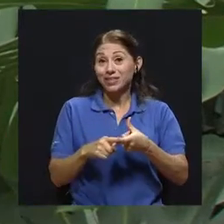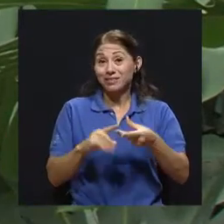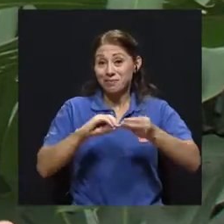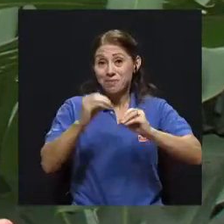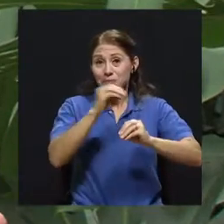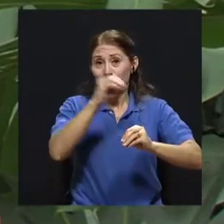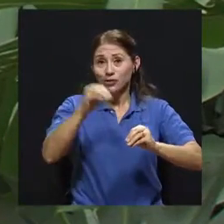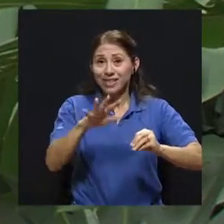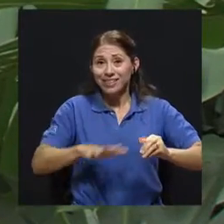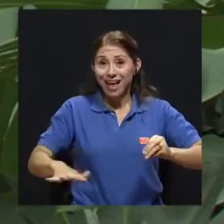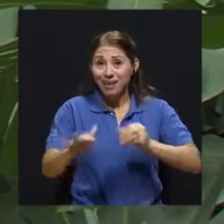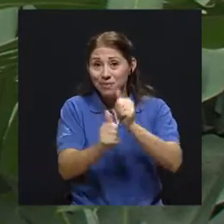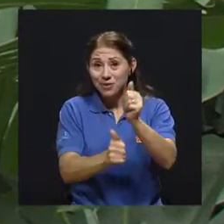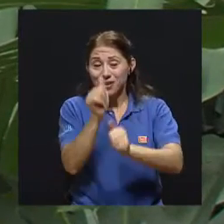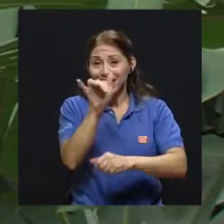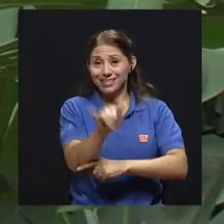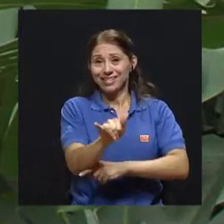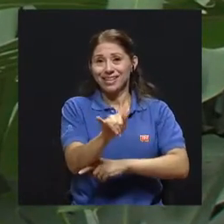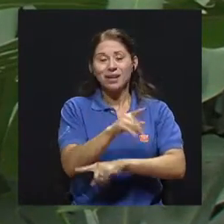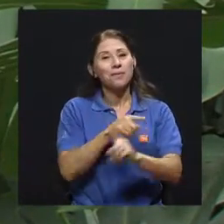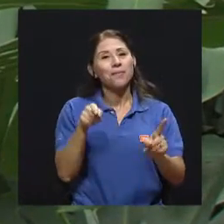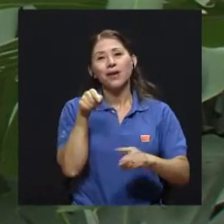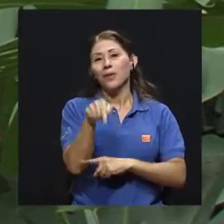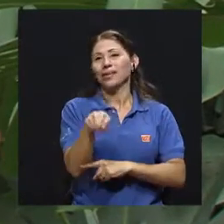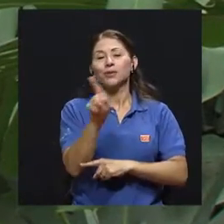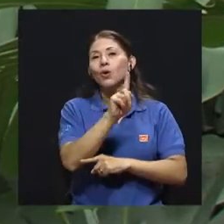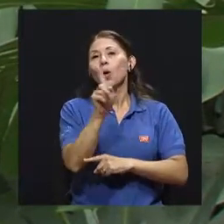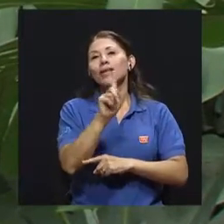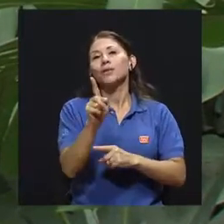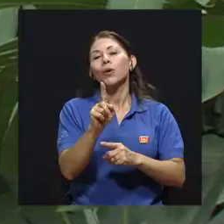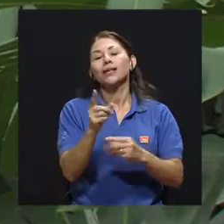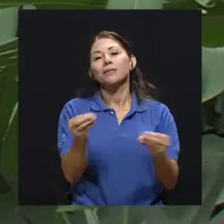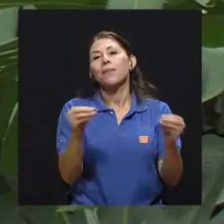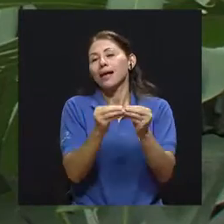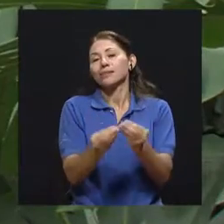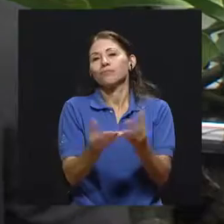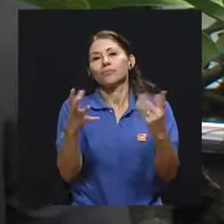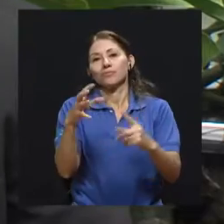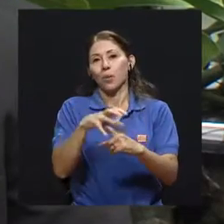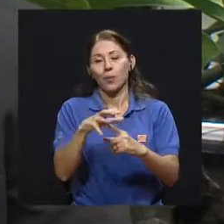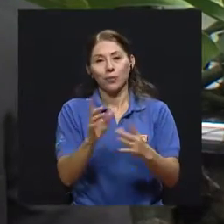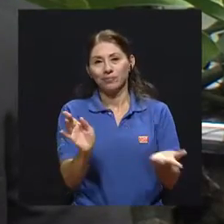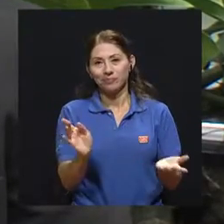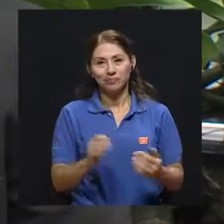el promedio de la población mundial y esto no es lo que se vende, ¿verdad? Claro.